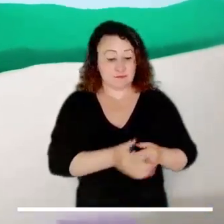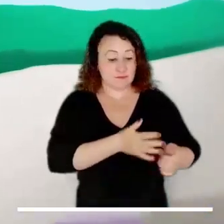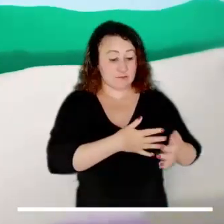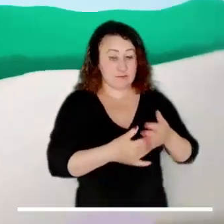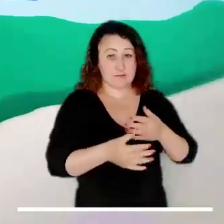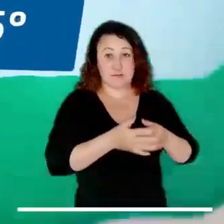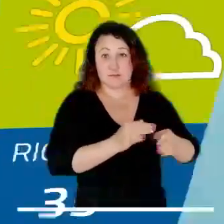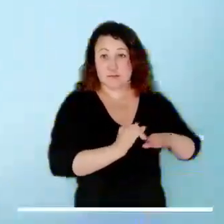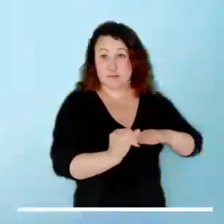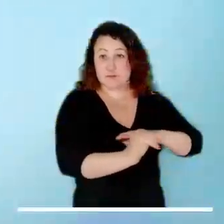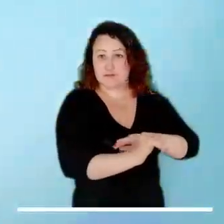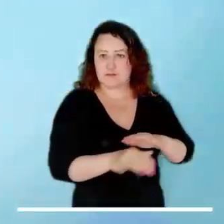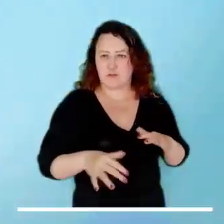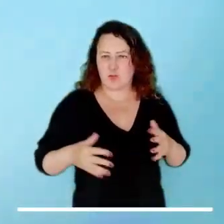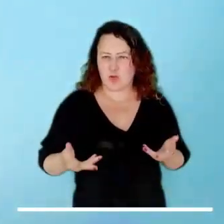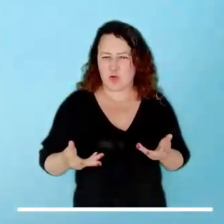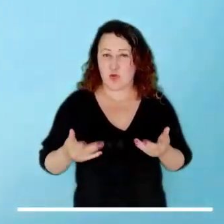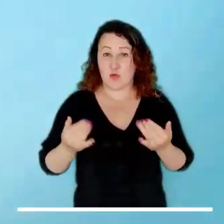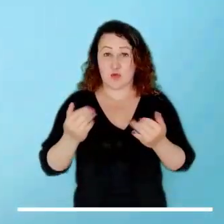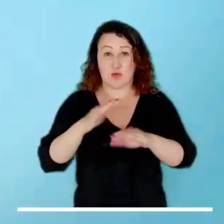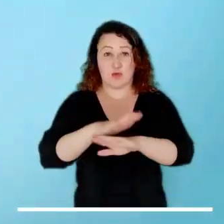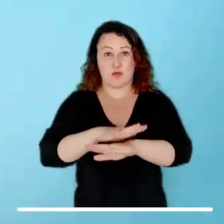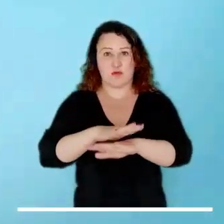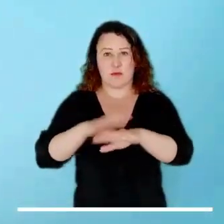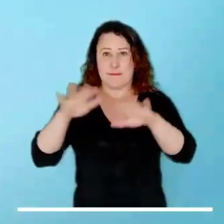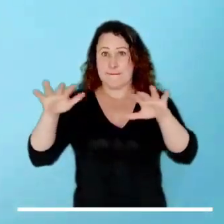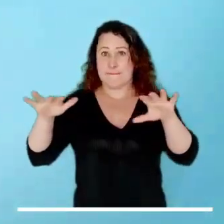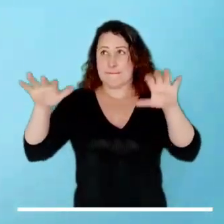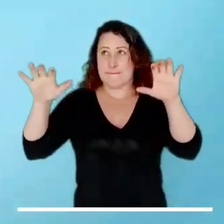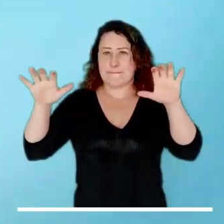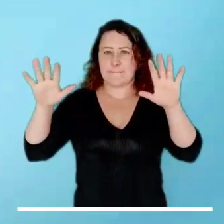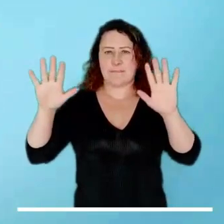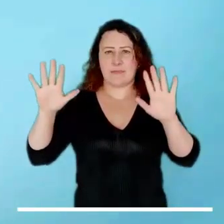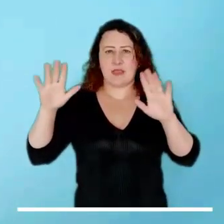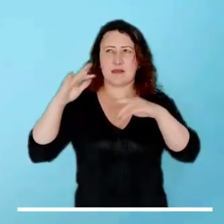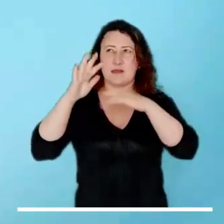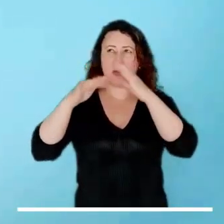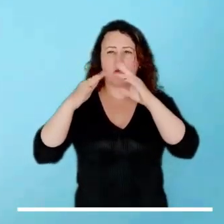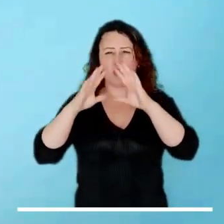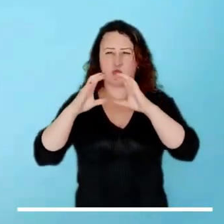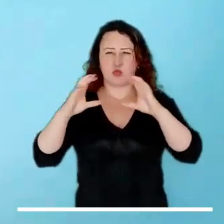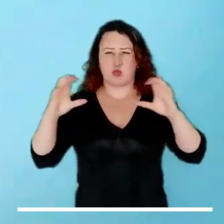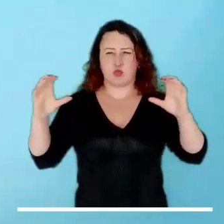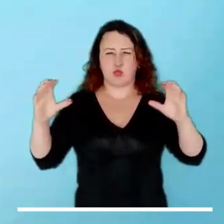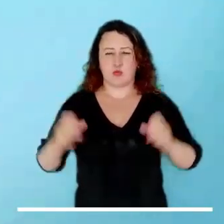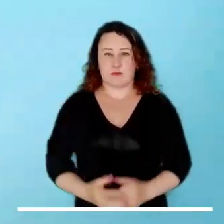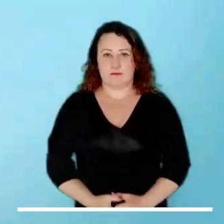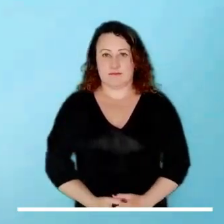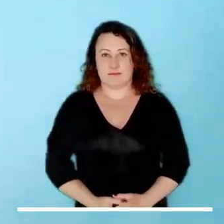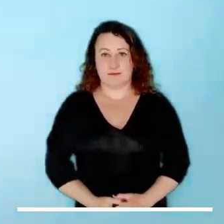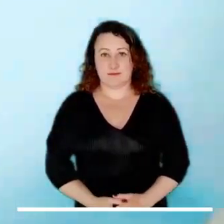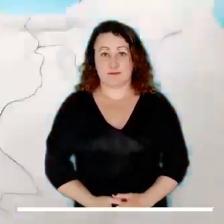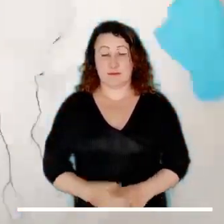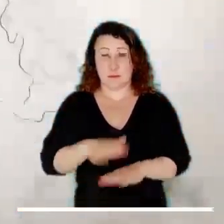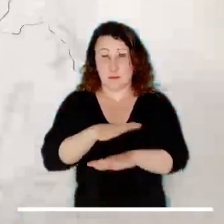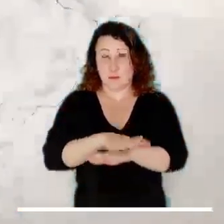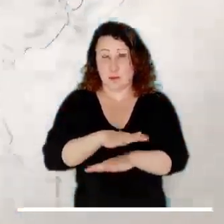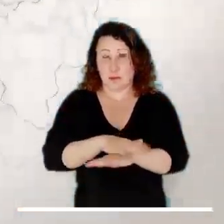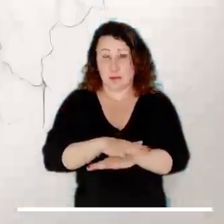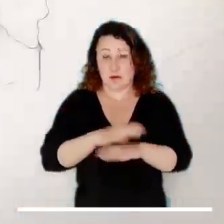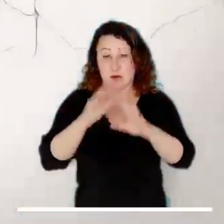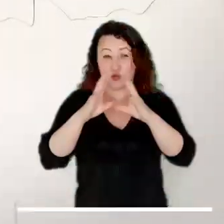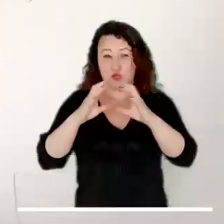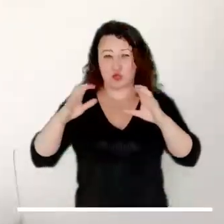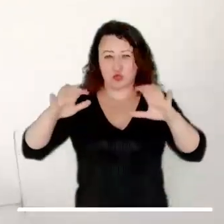Para las islas del archipiélago de San Andrés y Providencia, se espera una tarde con tiempo seco, a pesar del cielo parcialmente nublado.